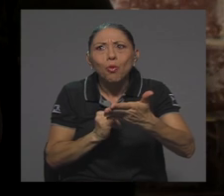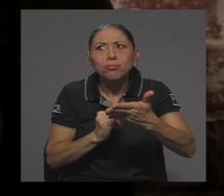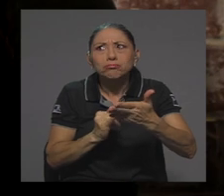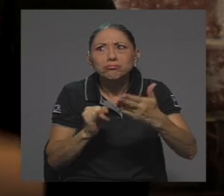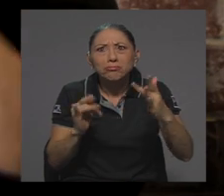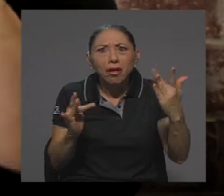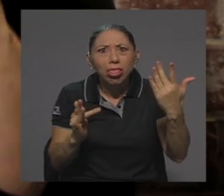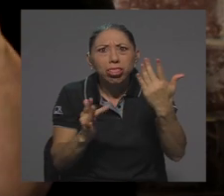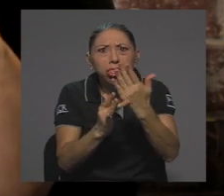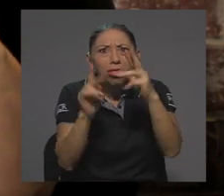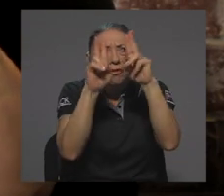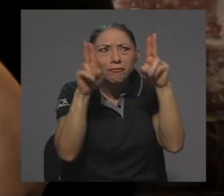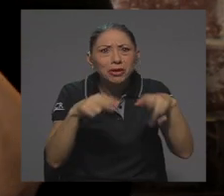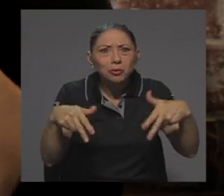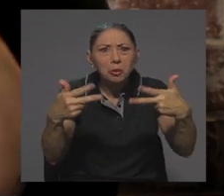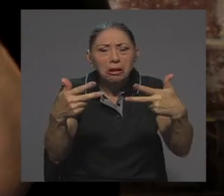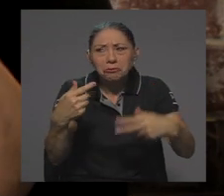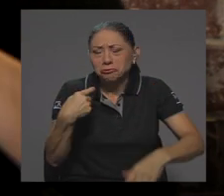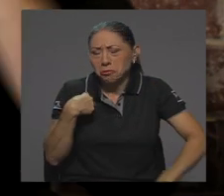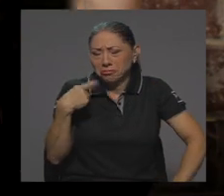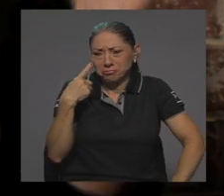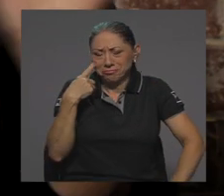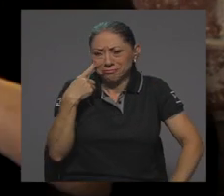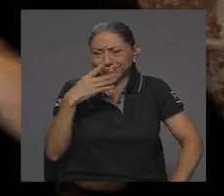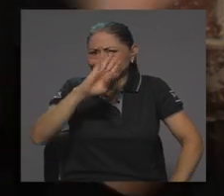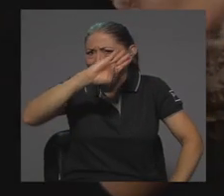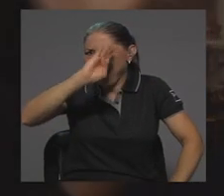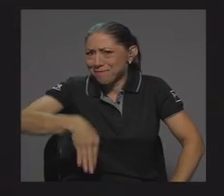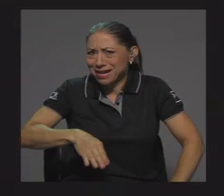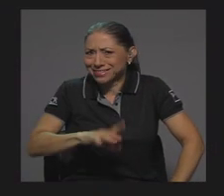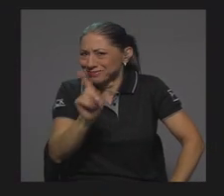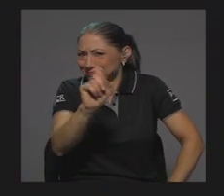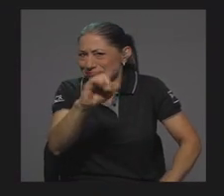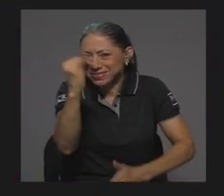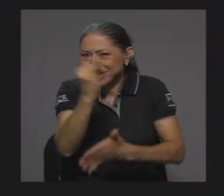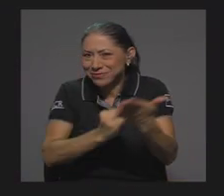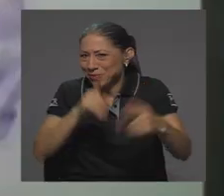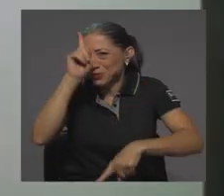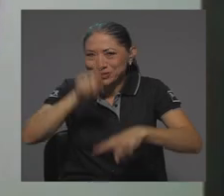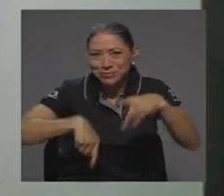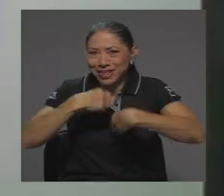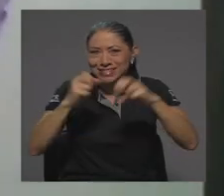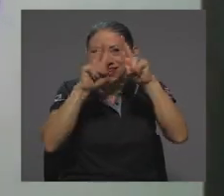simplemente no lo veía, además yo decía, no, jamás dibujo no se puede hablar virtualmente.